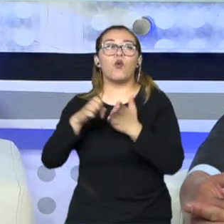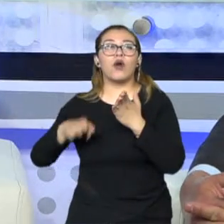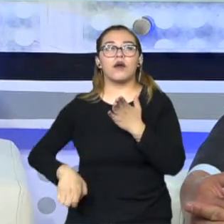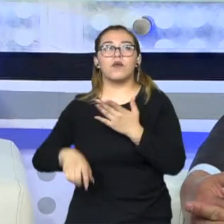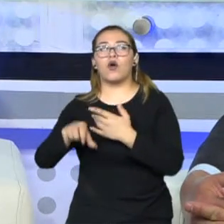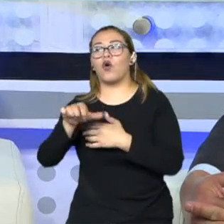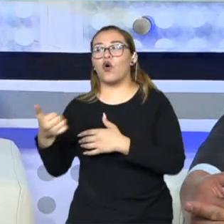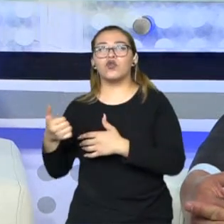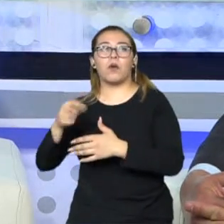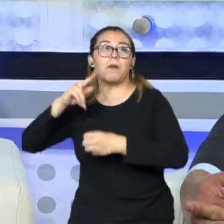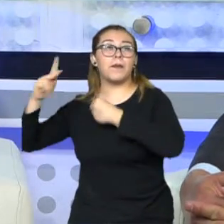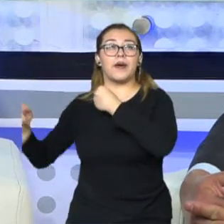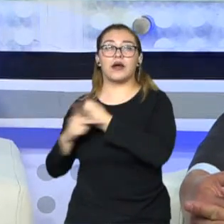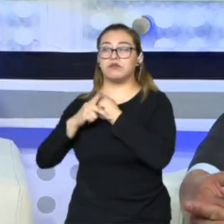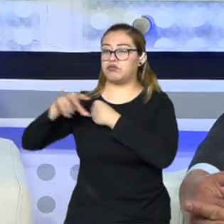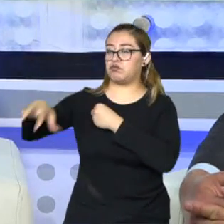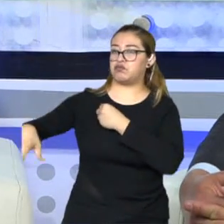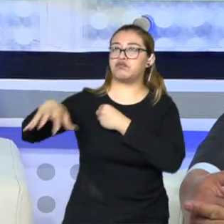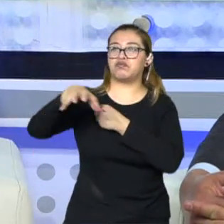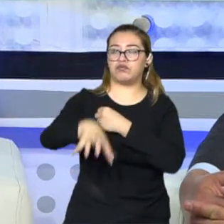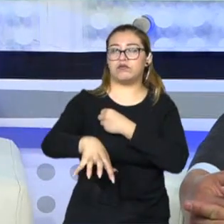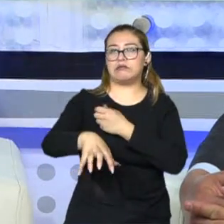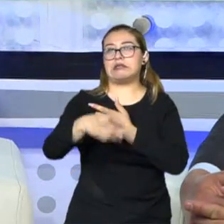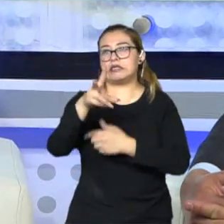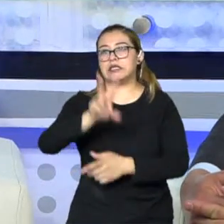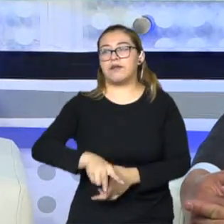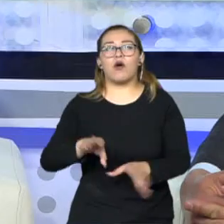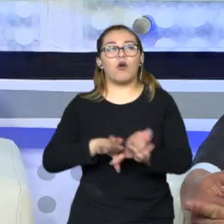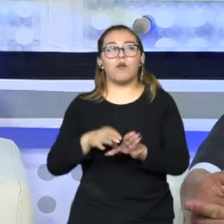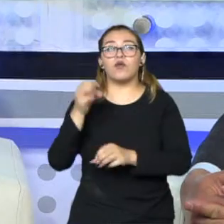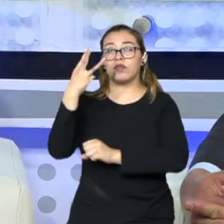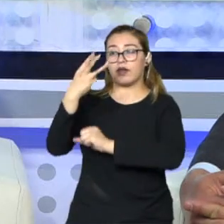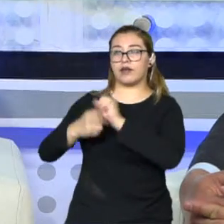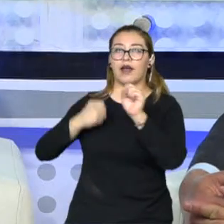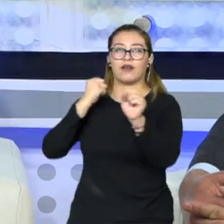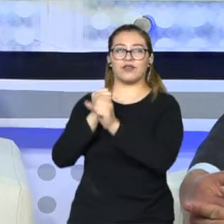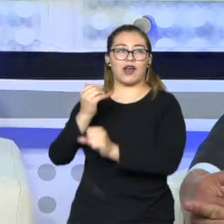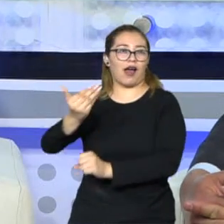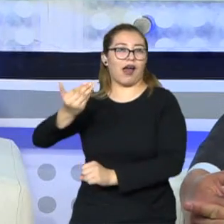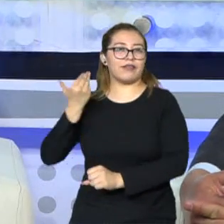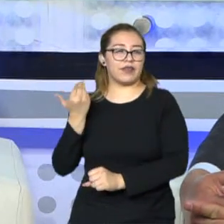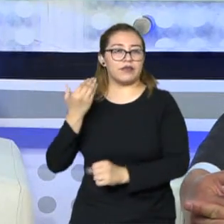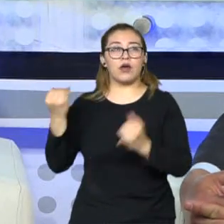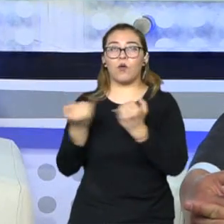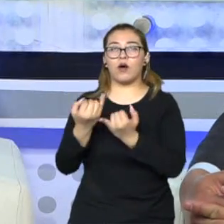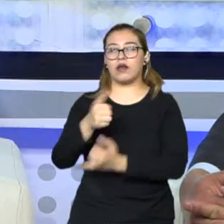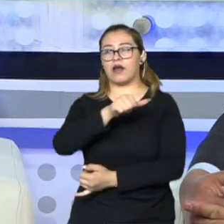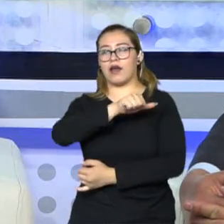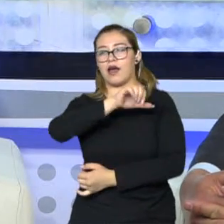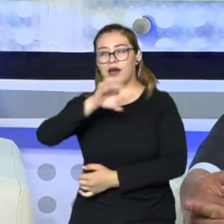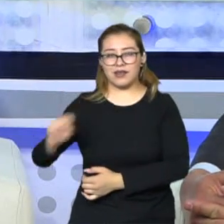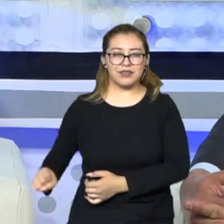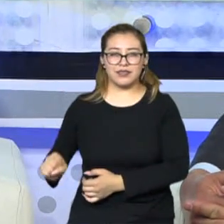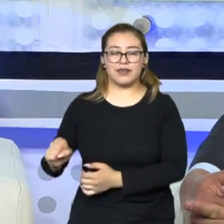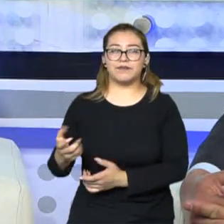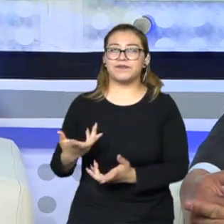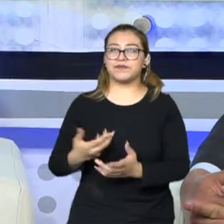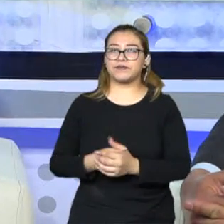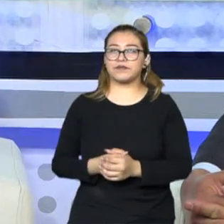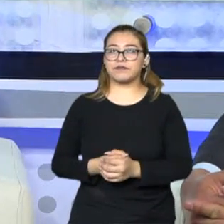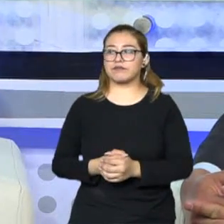continentes, y es curioso, hace al menos en un corte de tres años atrás se decía, en Asia también está pasando mucho, había